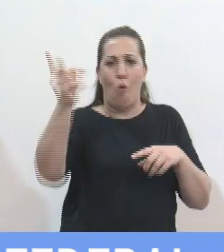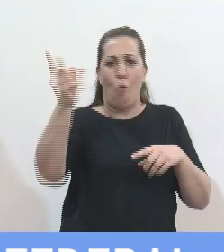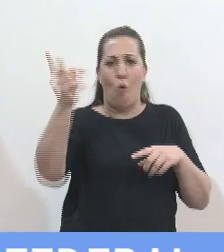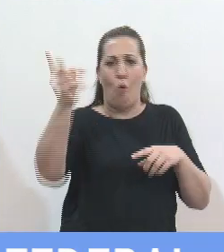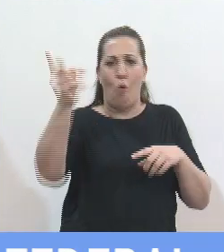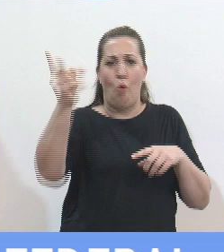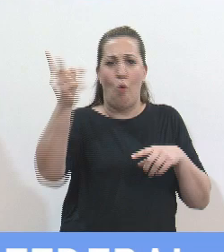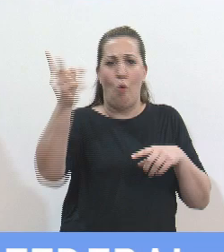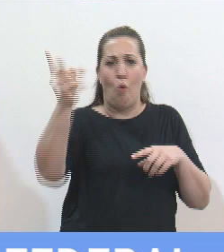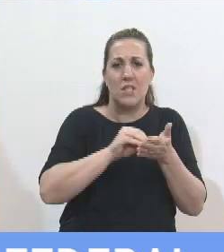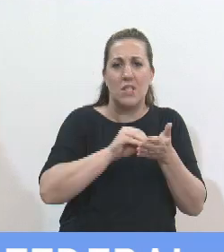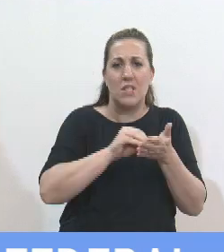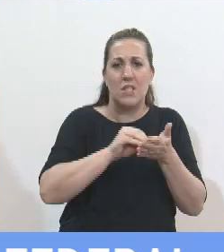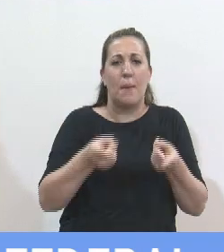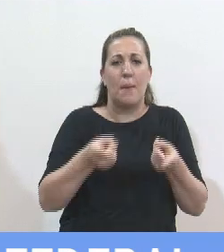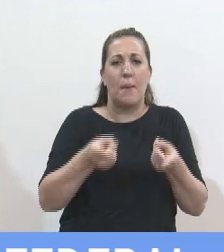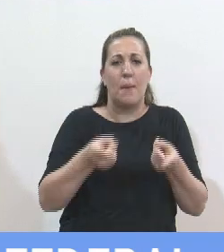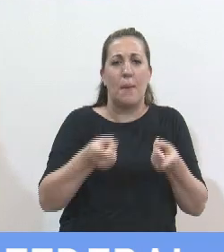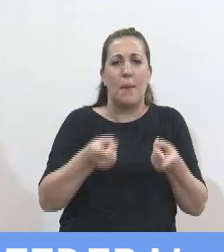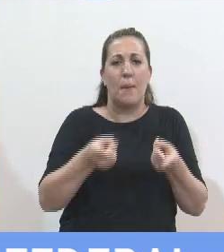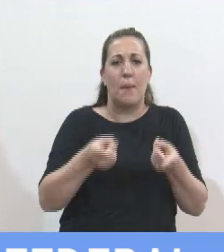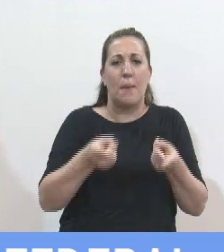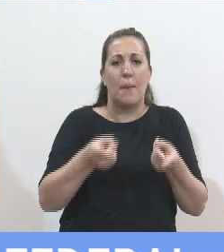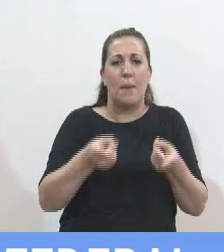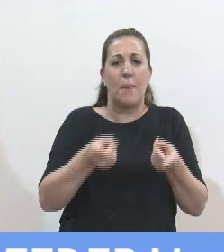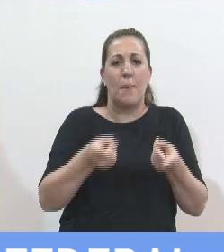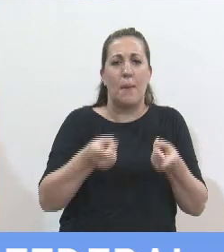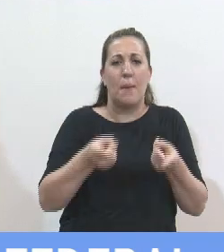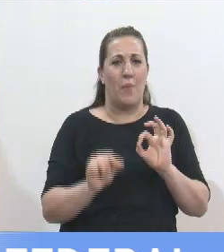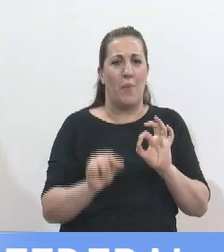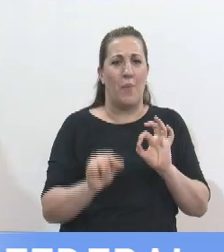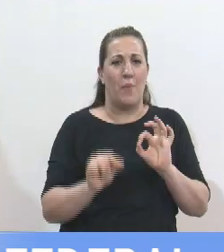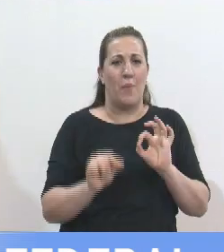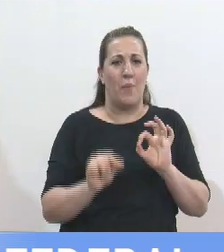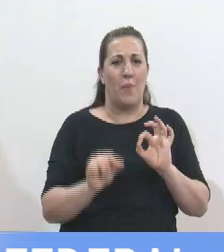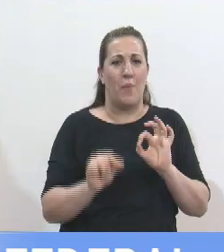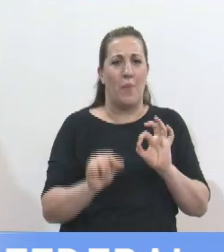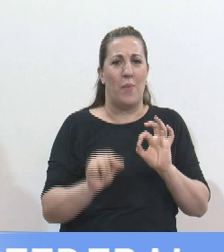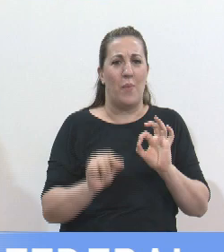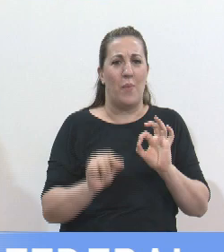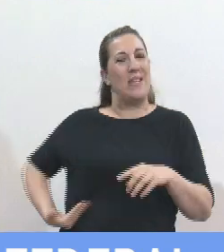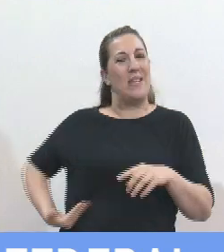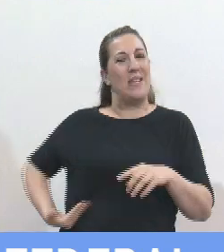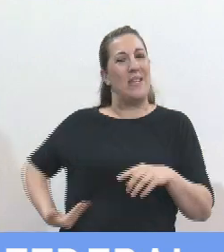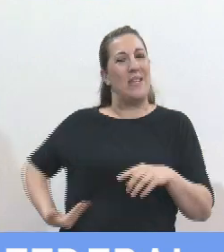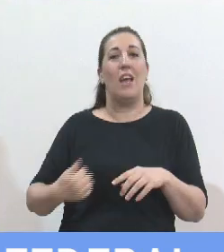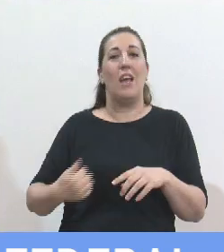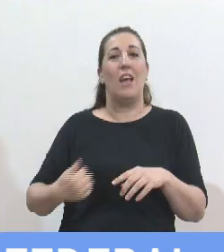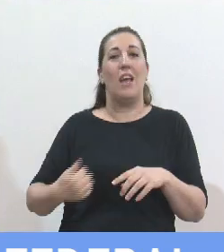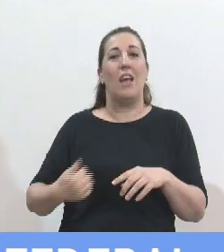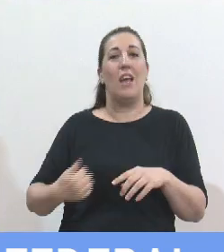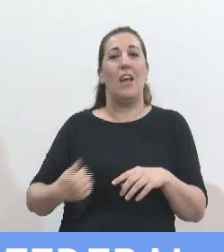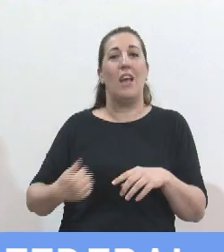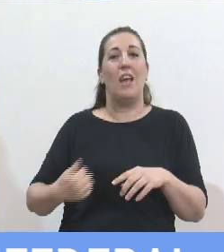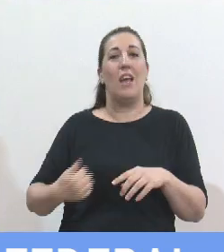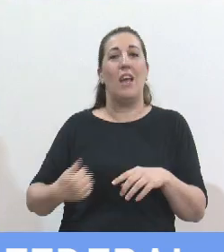que se llamó la Reforma Penal Federal-Justicia Penal 2020 del anterior gobierno. Si me permite, voy a leer parte